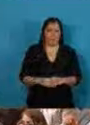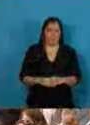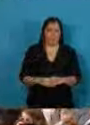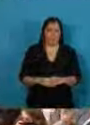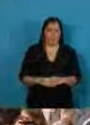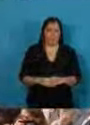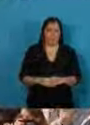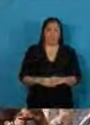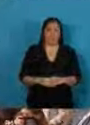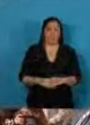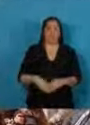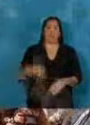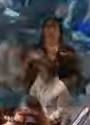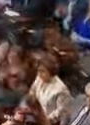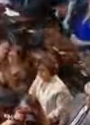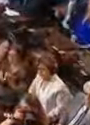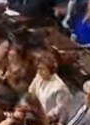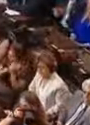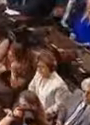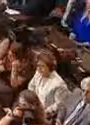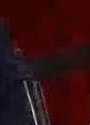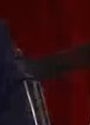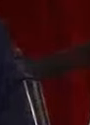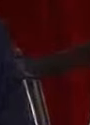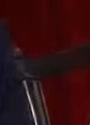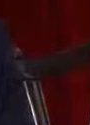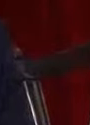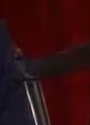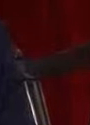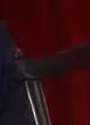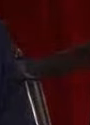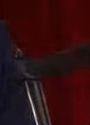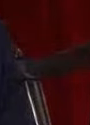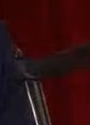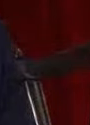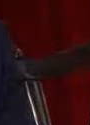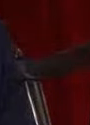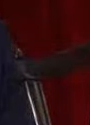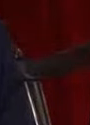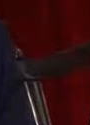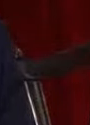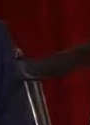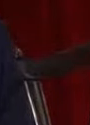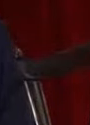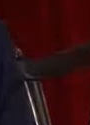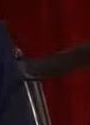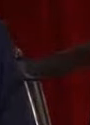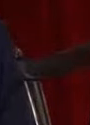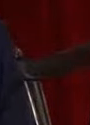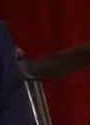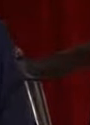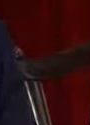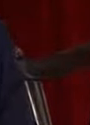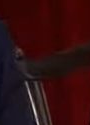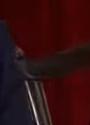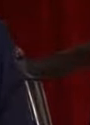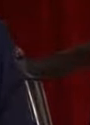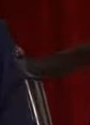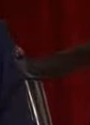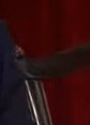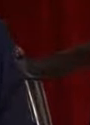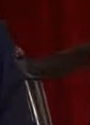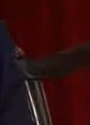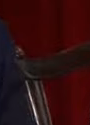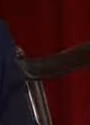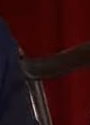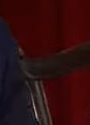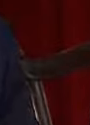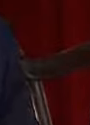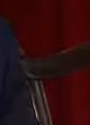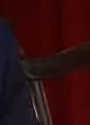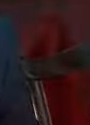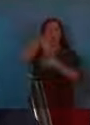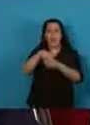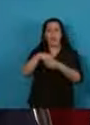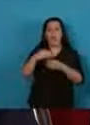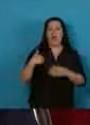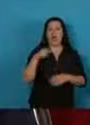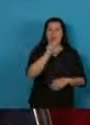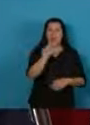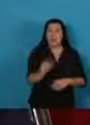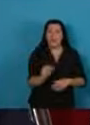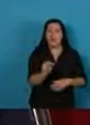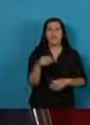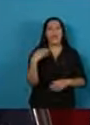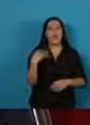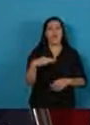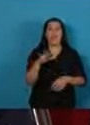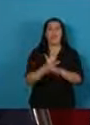La Argentina que buscamos construir es una Argentina que crezca e incluya. Una Argentina en donde